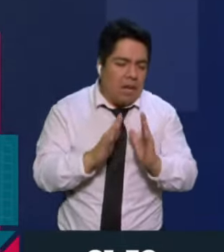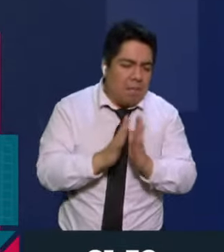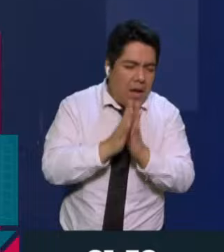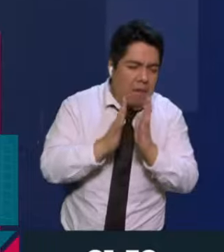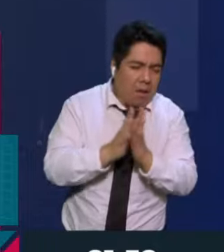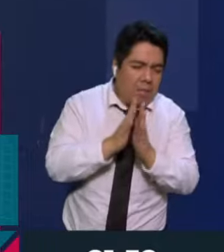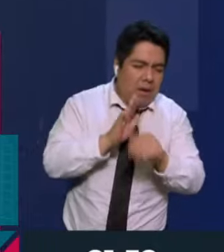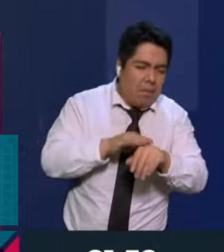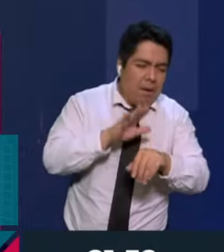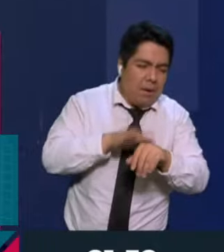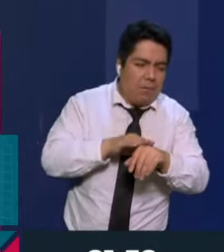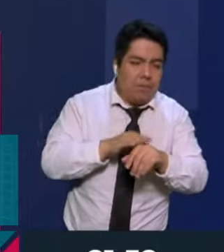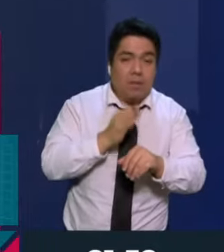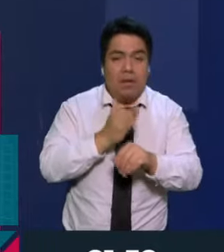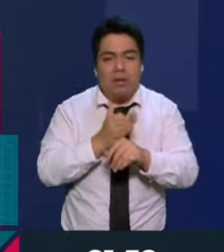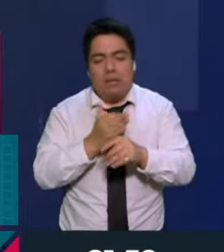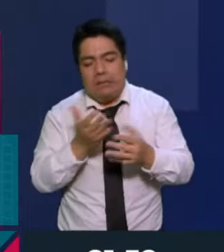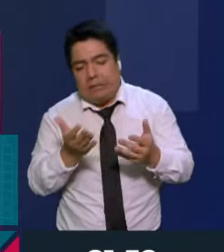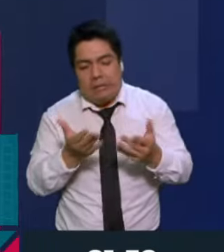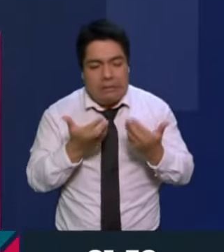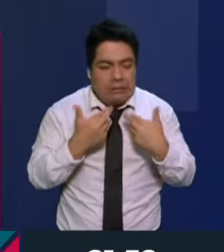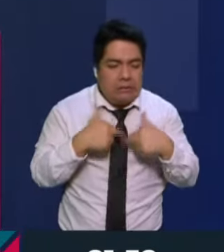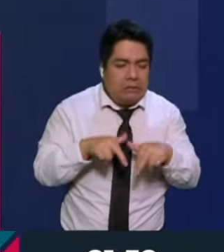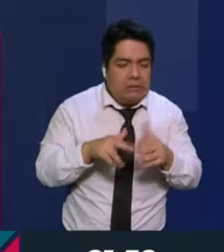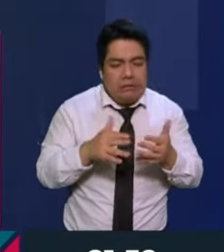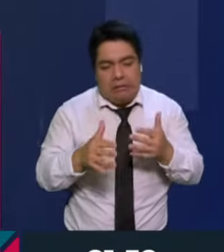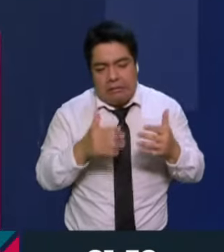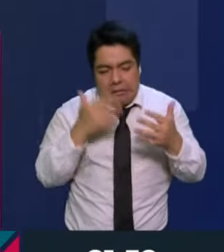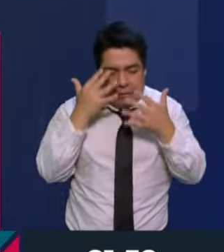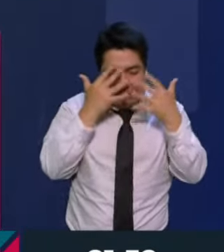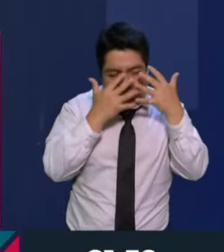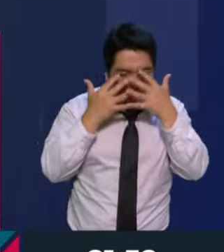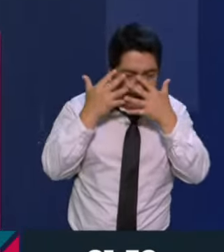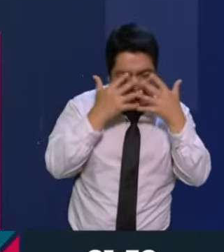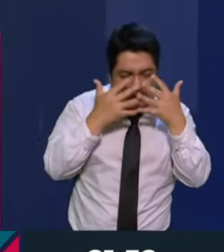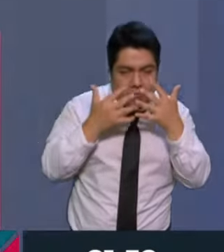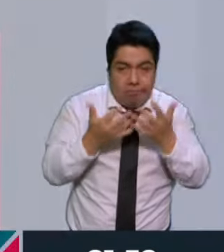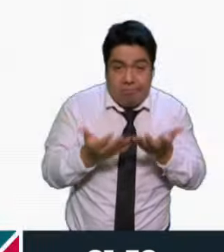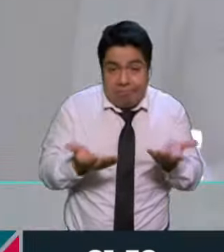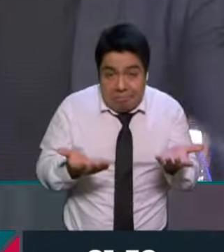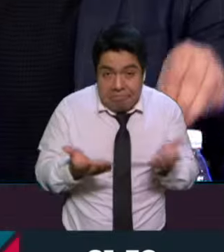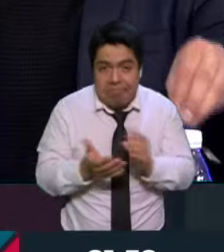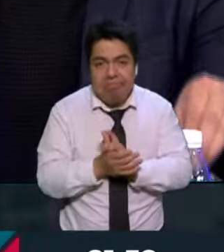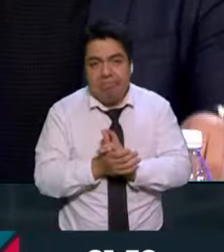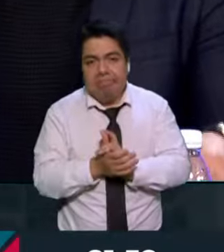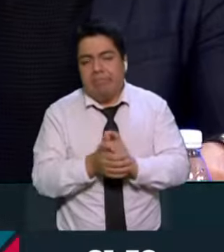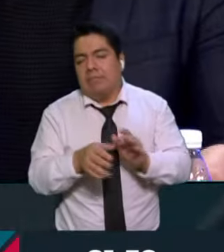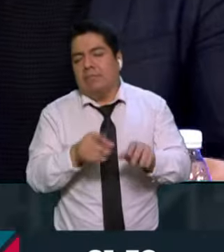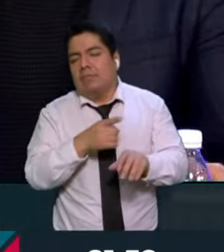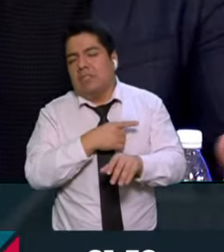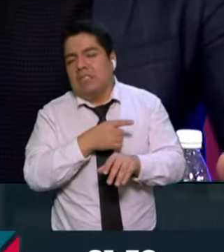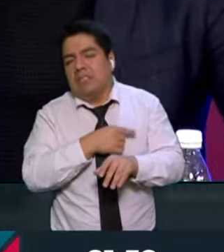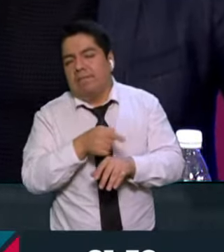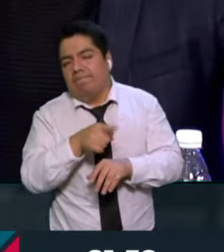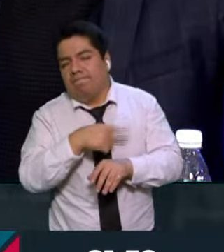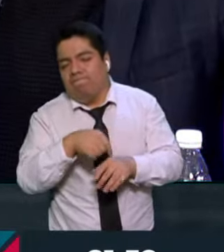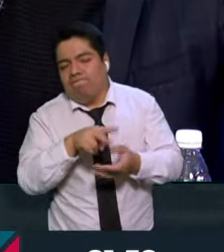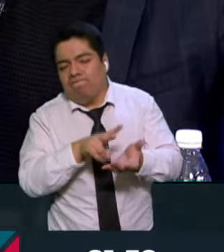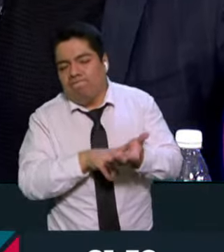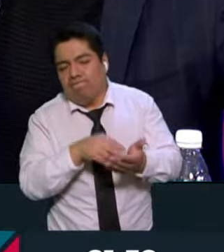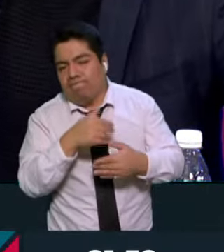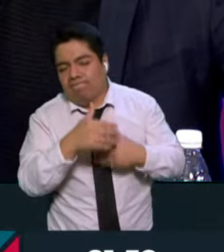pues va a mermarse la representación y va a, bueno, a convalidar en lo